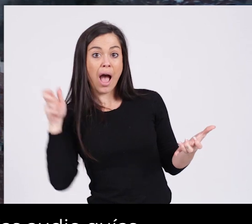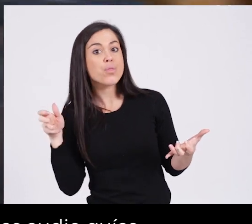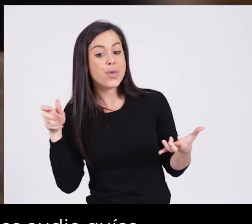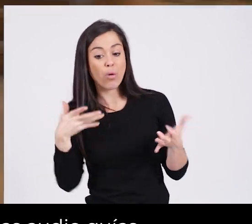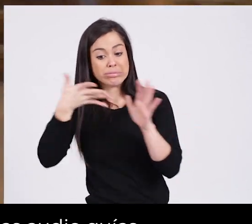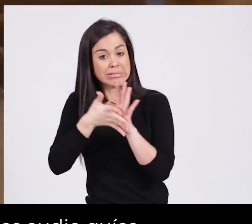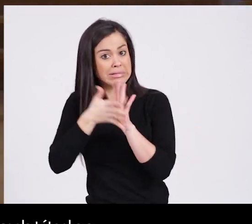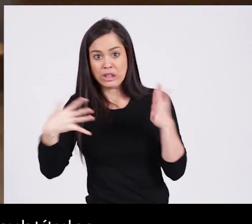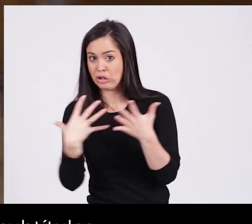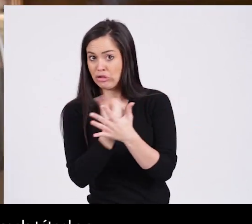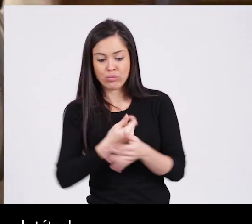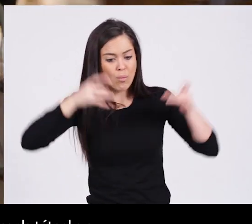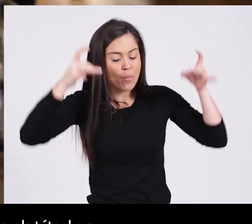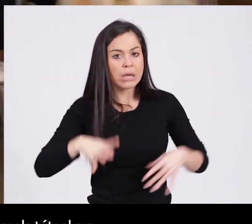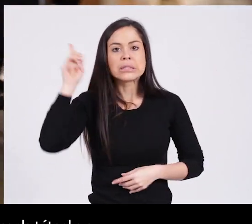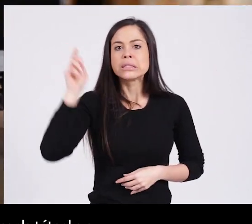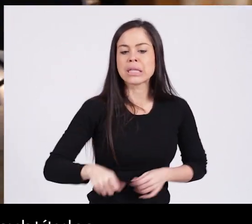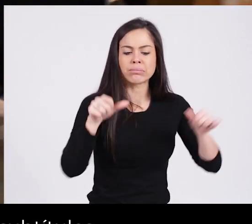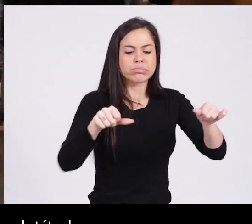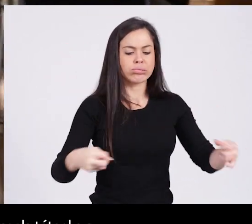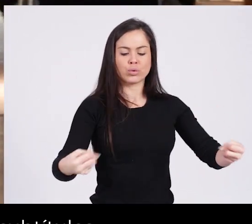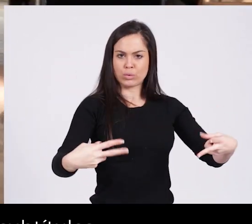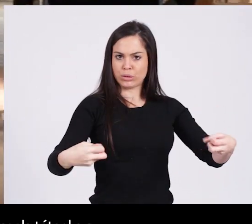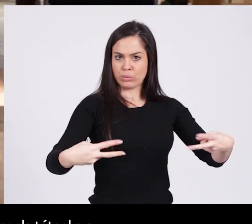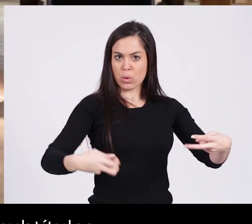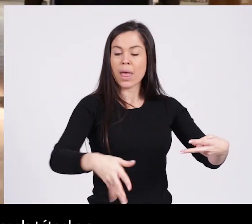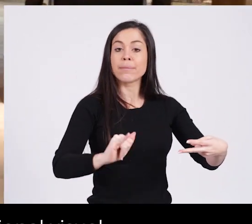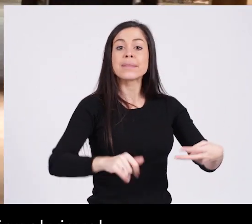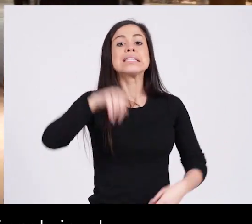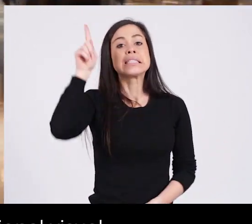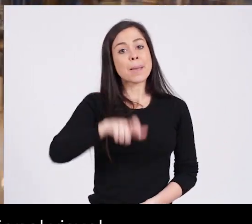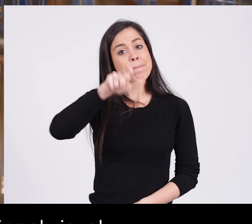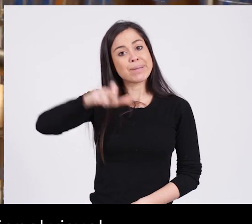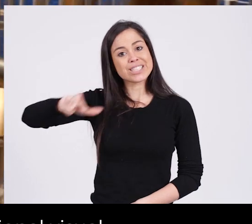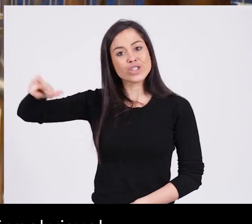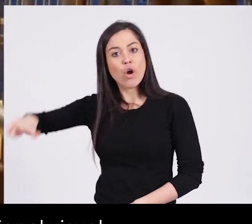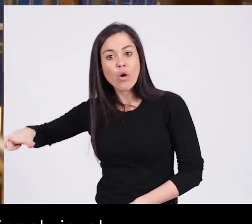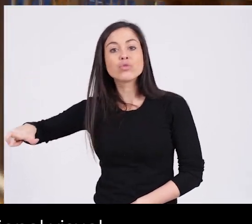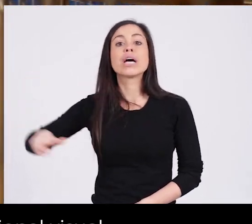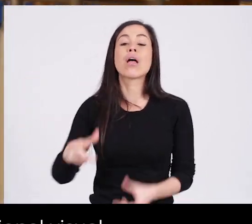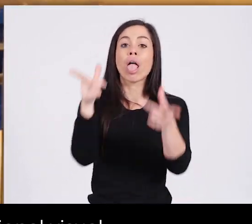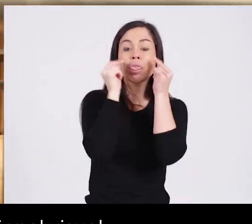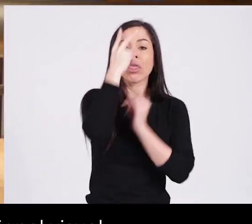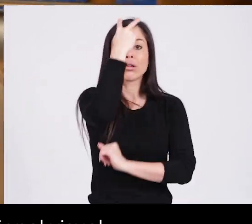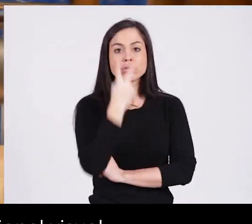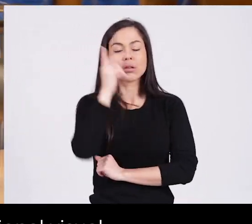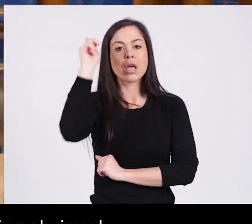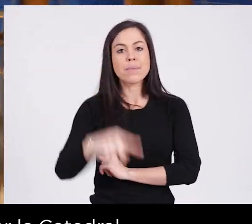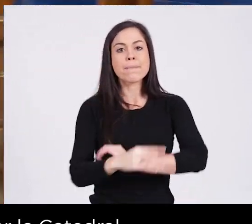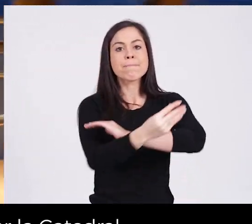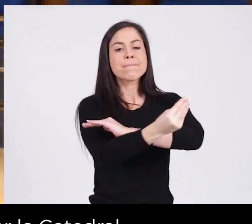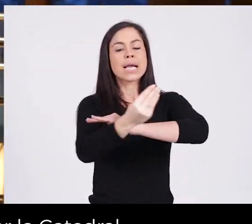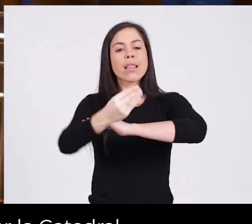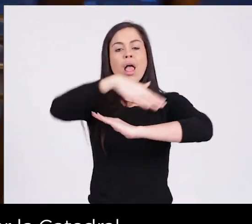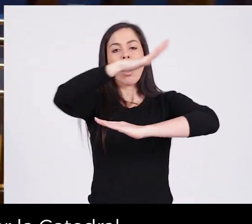contenido que las audioguías y también todos los audiovisuales tienen rótulos, subtítulos. Por último, para las personas con diversidad funcional visual